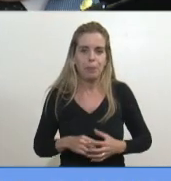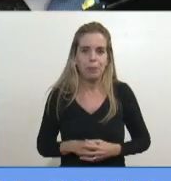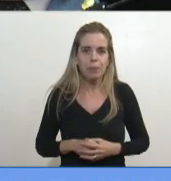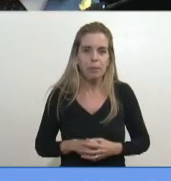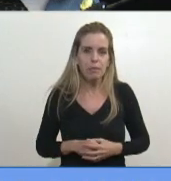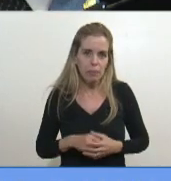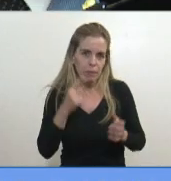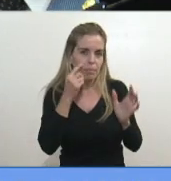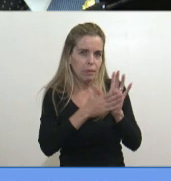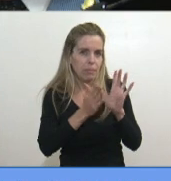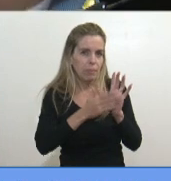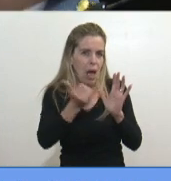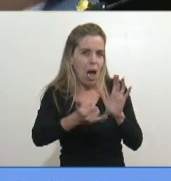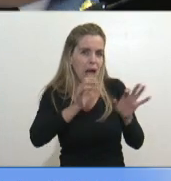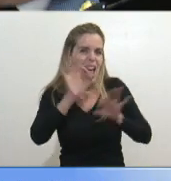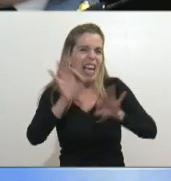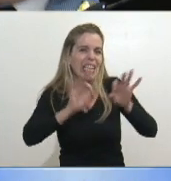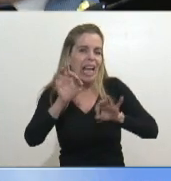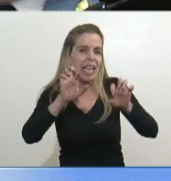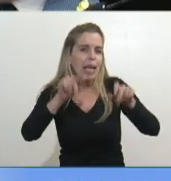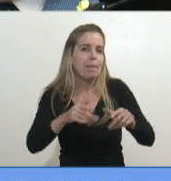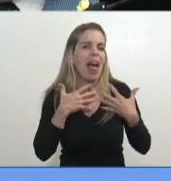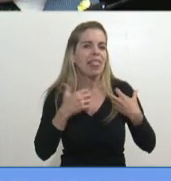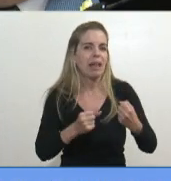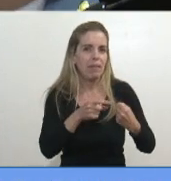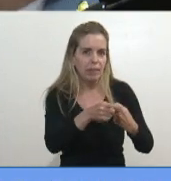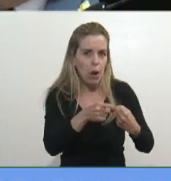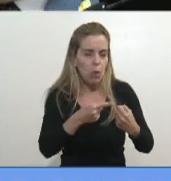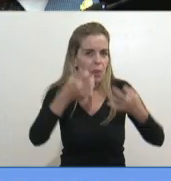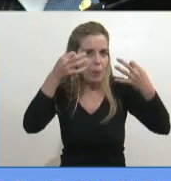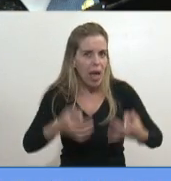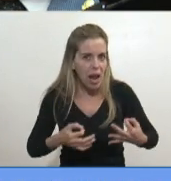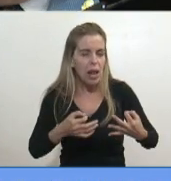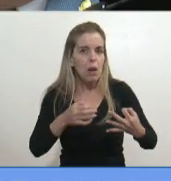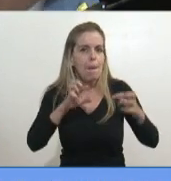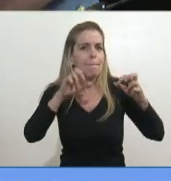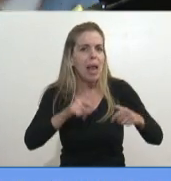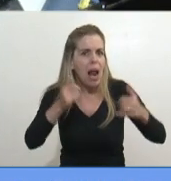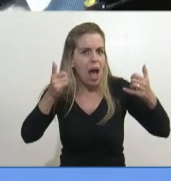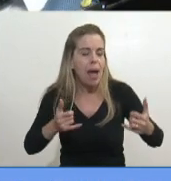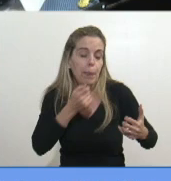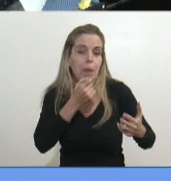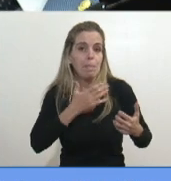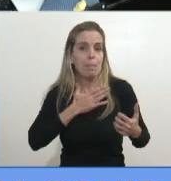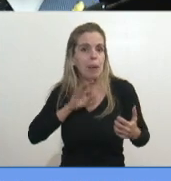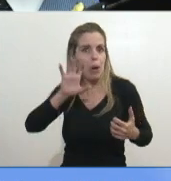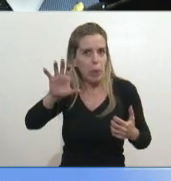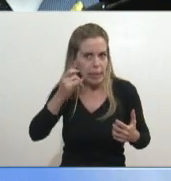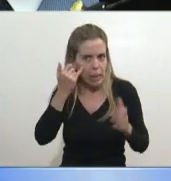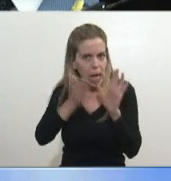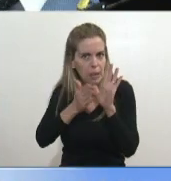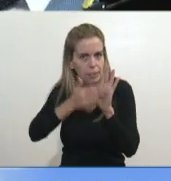se demostró que cuando hay una estrategia sanitaria, una estrategia sanitaria que es, en mi provincia nosotros lo demostramos,